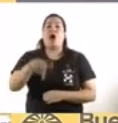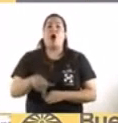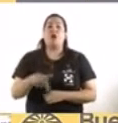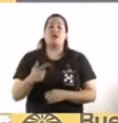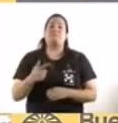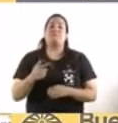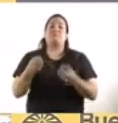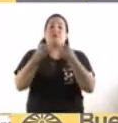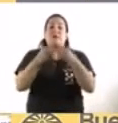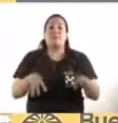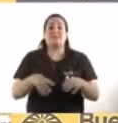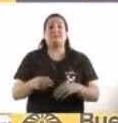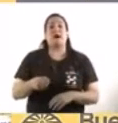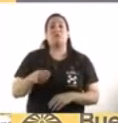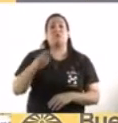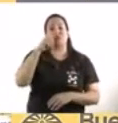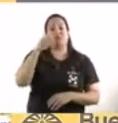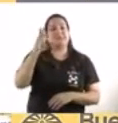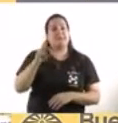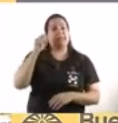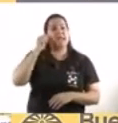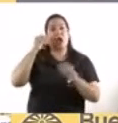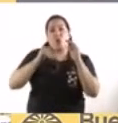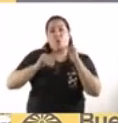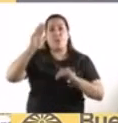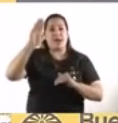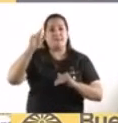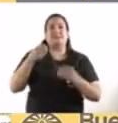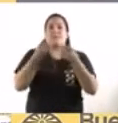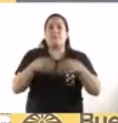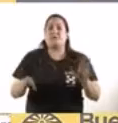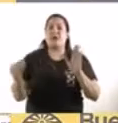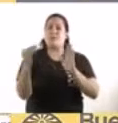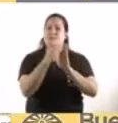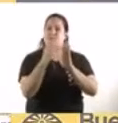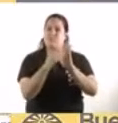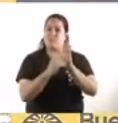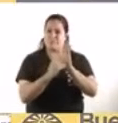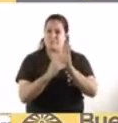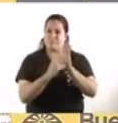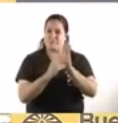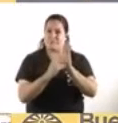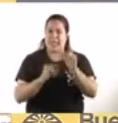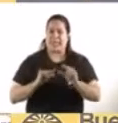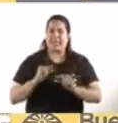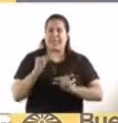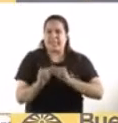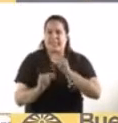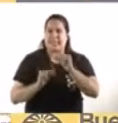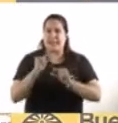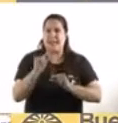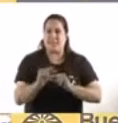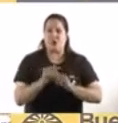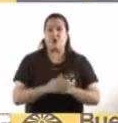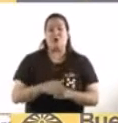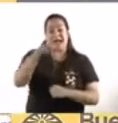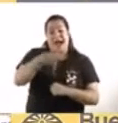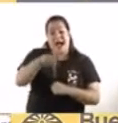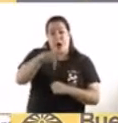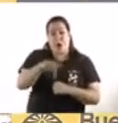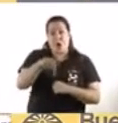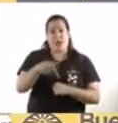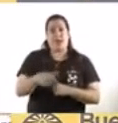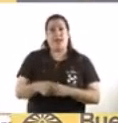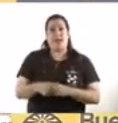mayores de 70, que por un tema de ordenamiento y planeamiento lo vamos a hacer de forma escalonada. A partir de ahora, de las